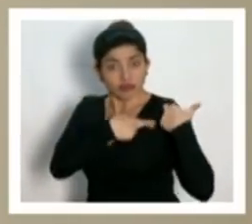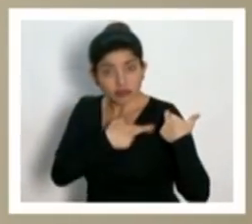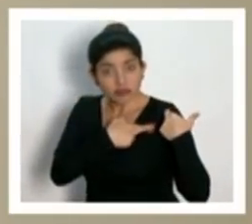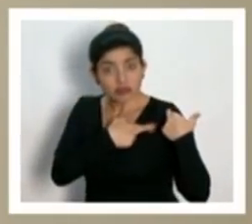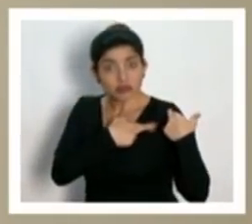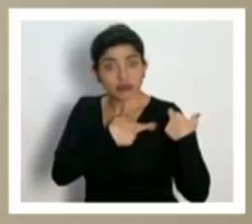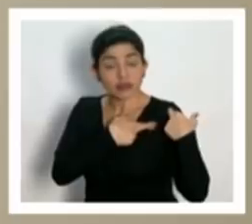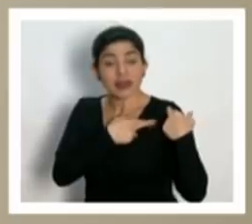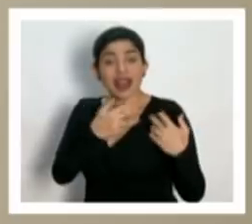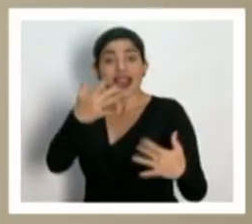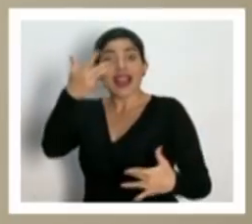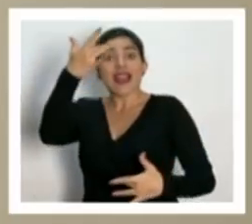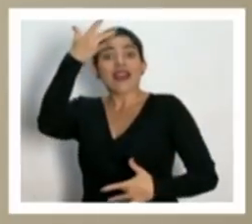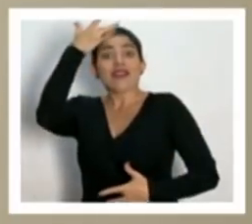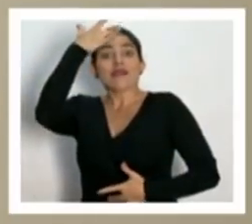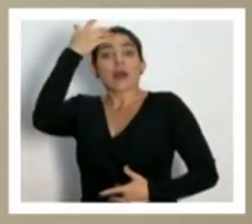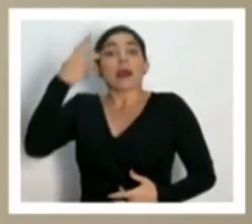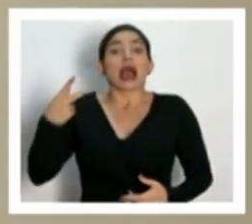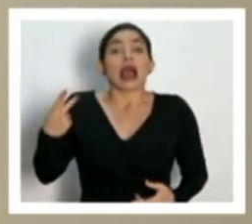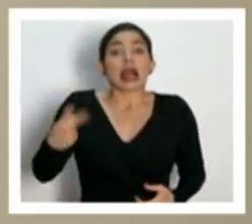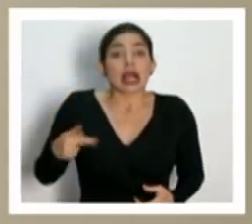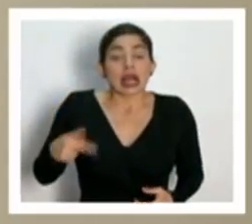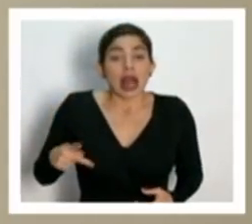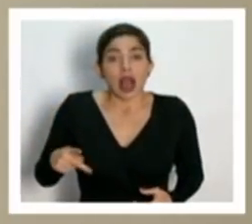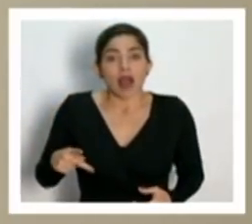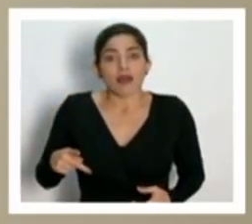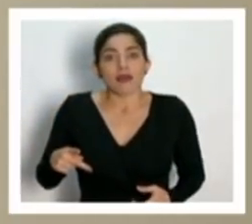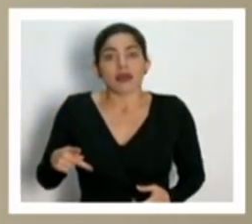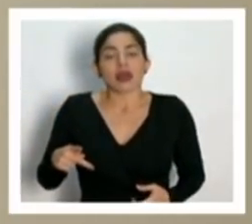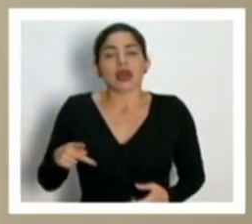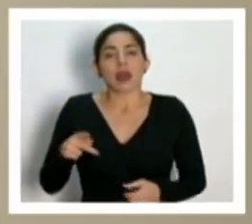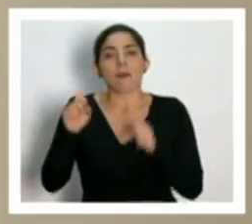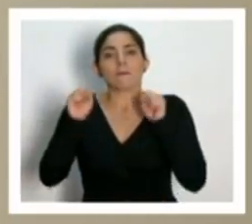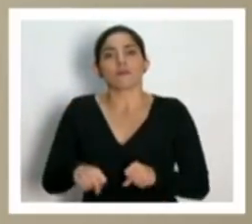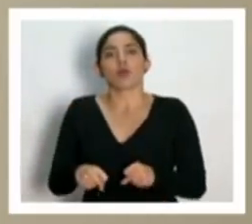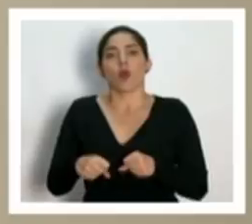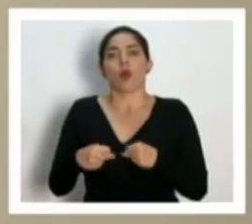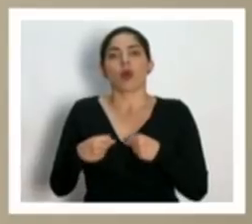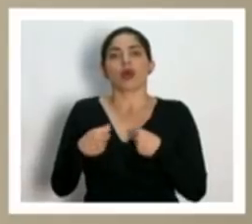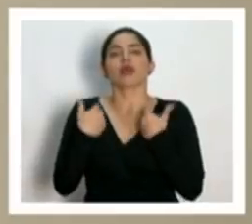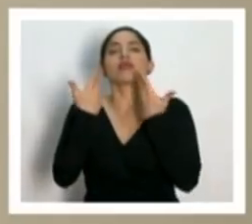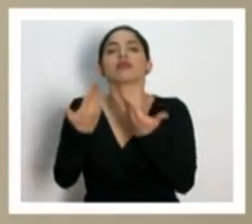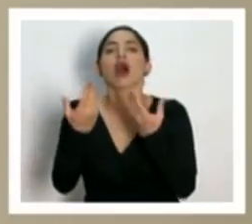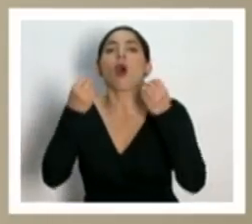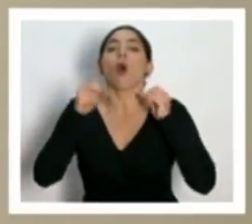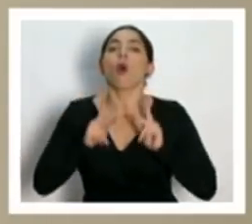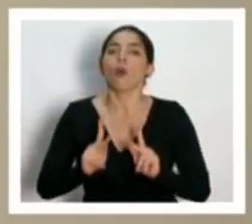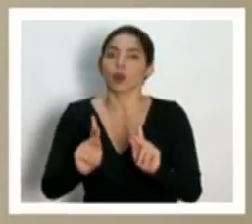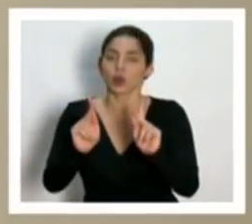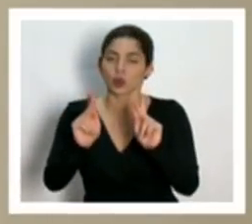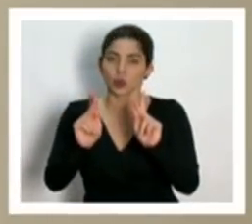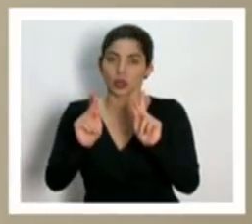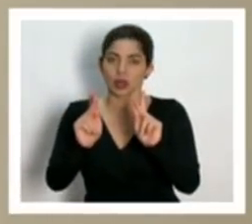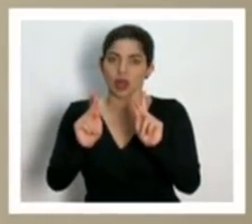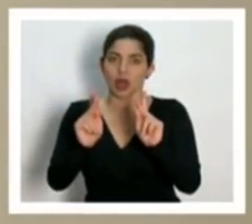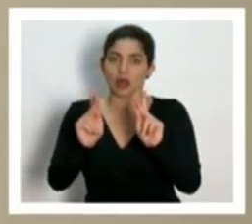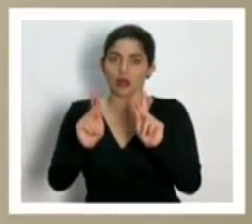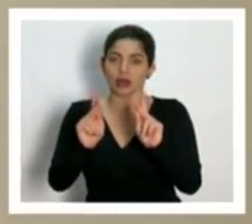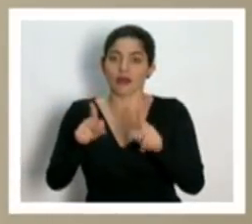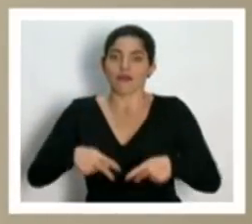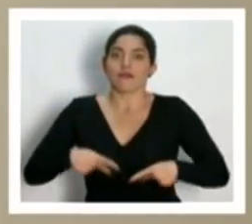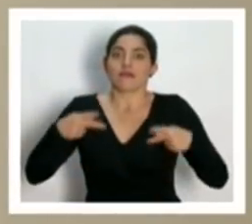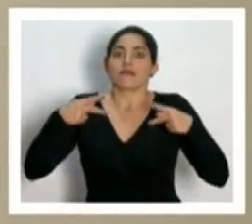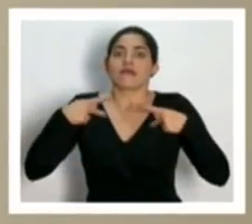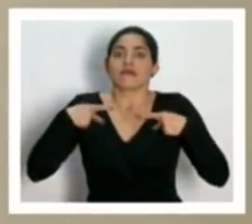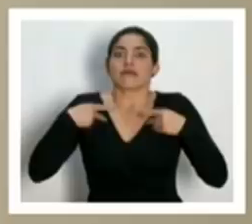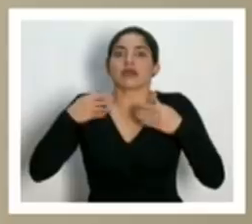los que vayan a enfermar gravemente vamos a darles una oportunidad de prolongar su